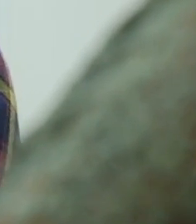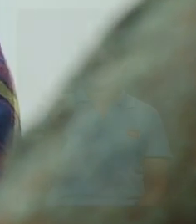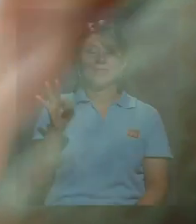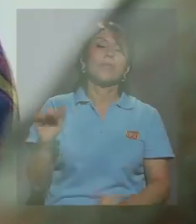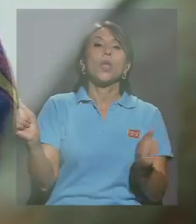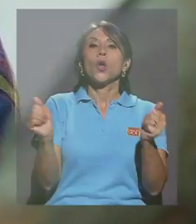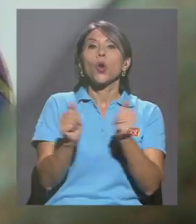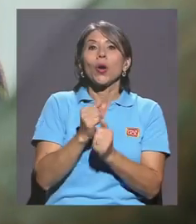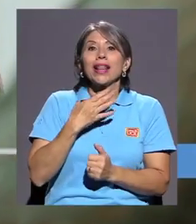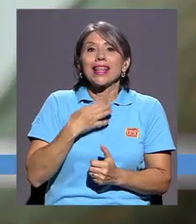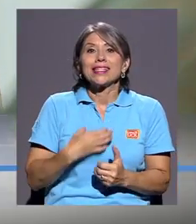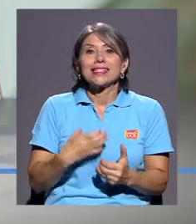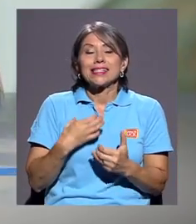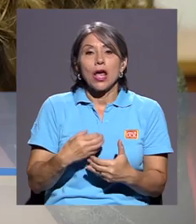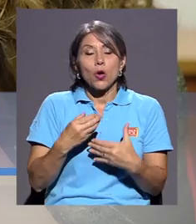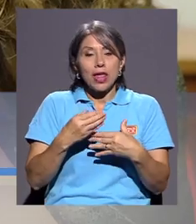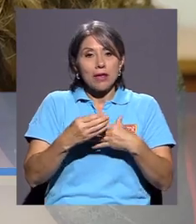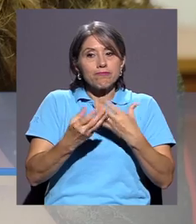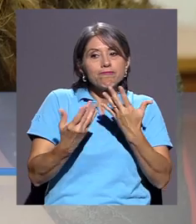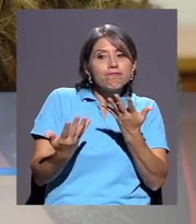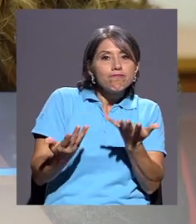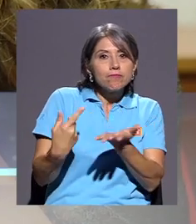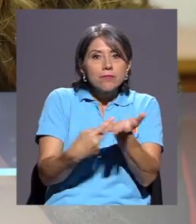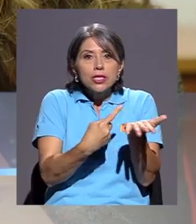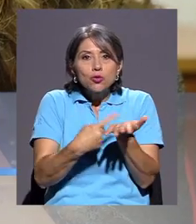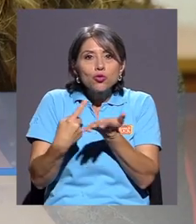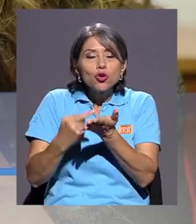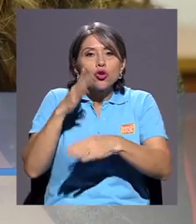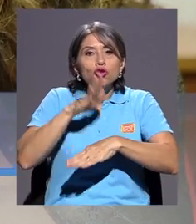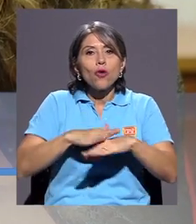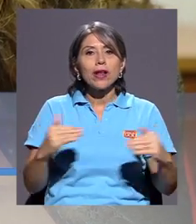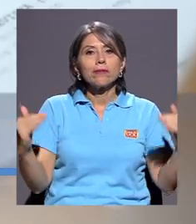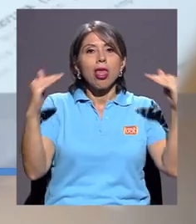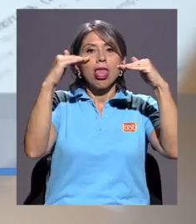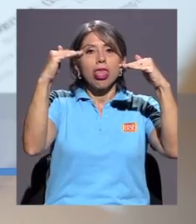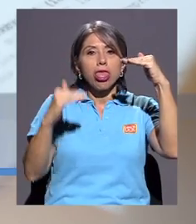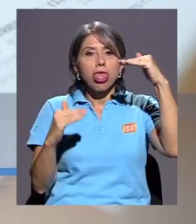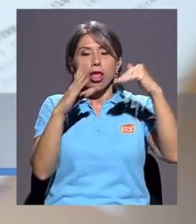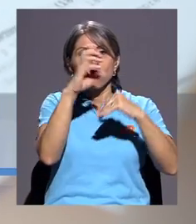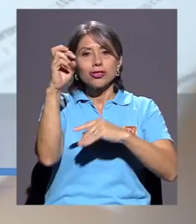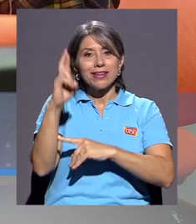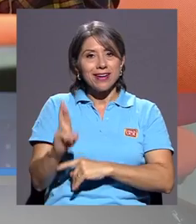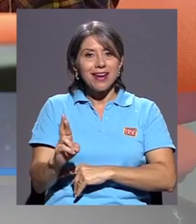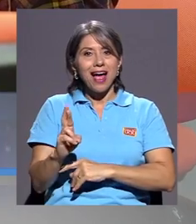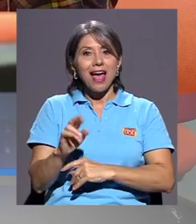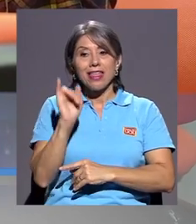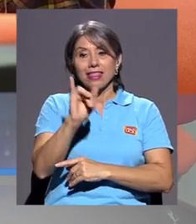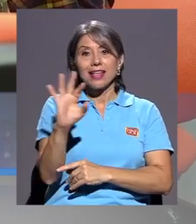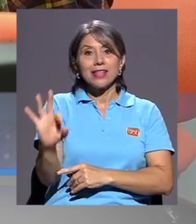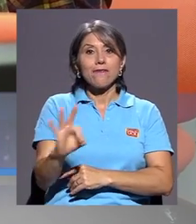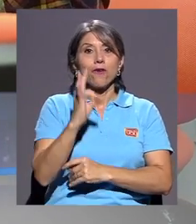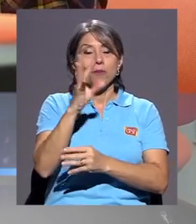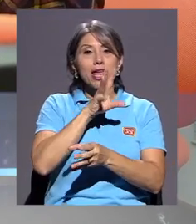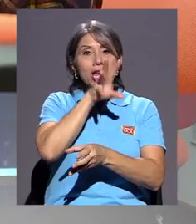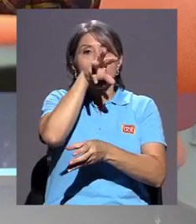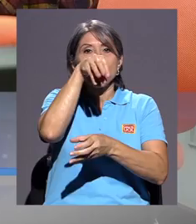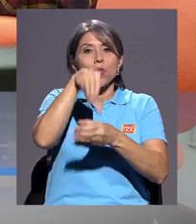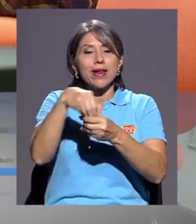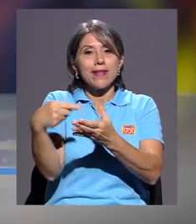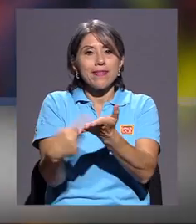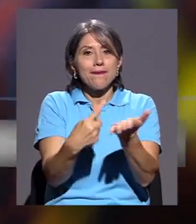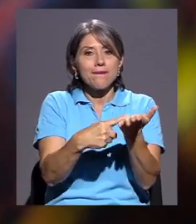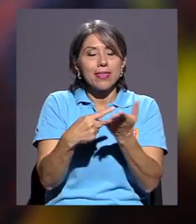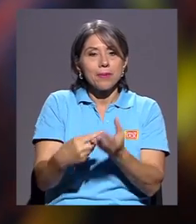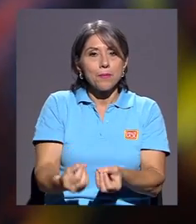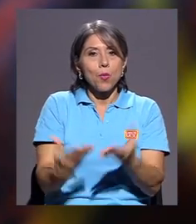Con el deseo de producir espacios de discusión sobre desigualdad en Costa Rica y de esta manera incluir la problemática en el